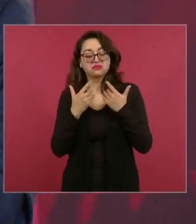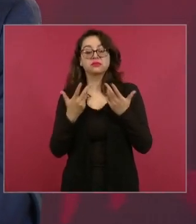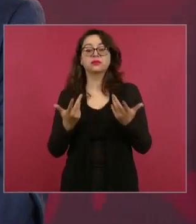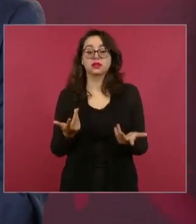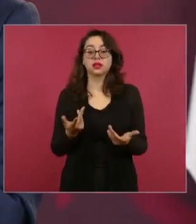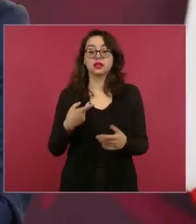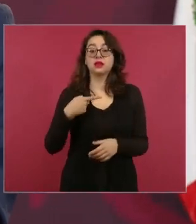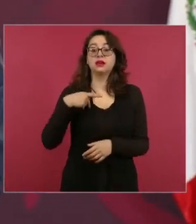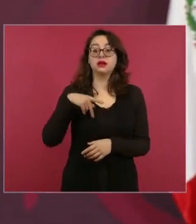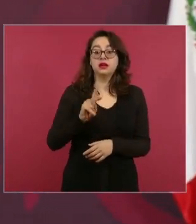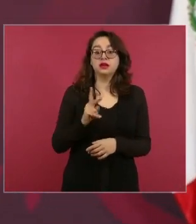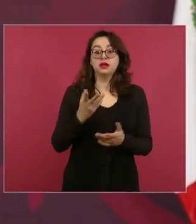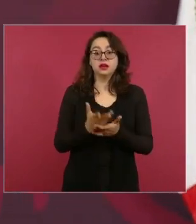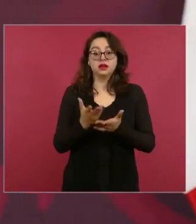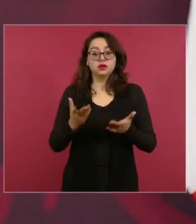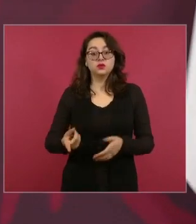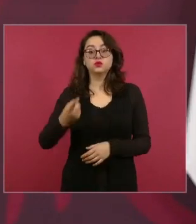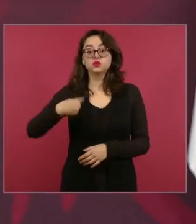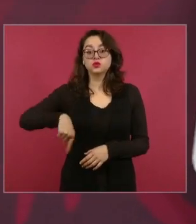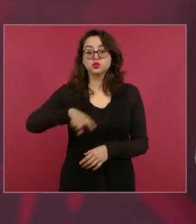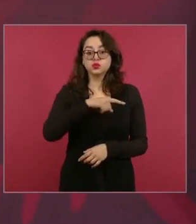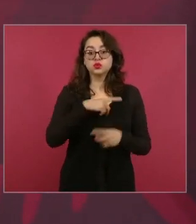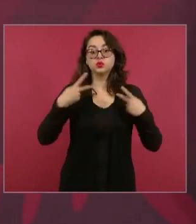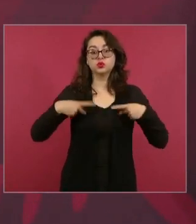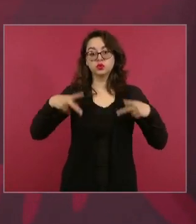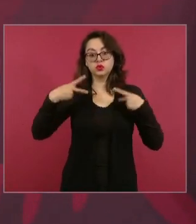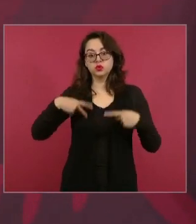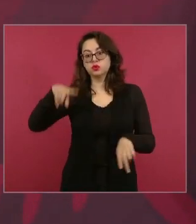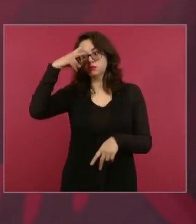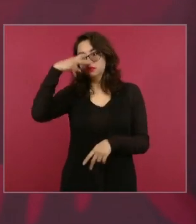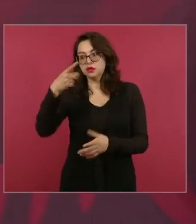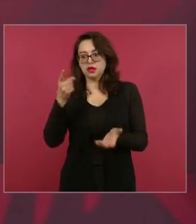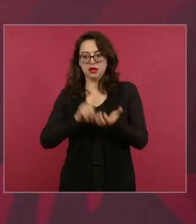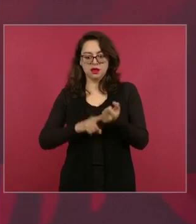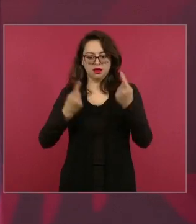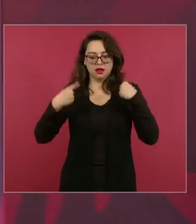es muy trabajador,